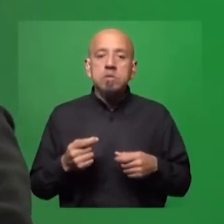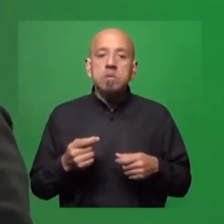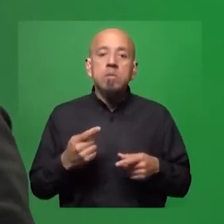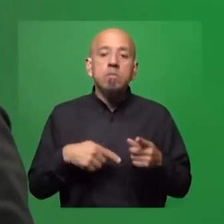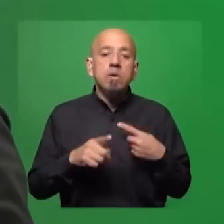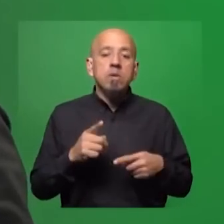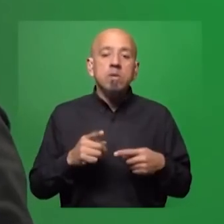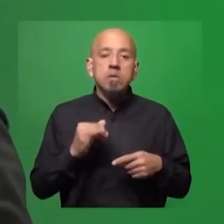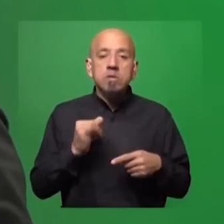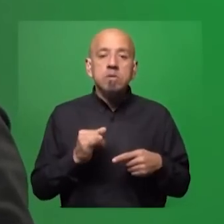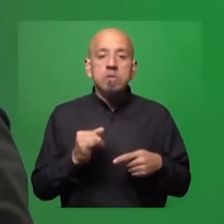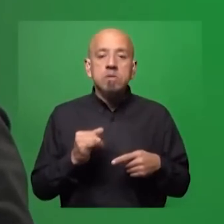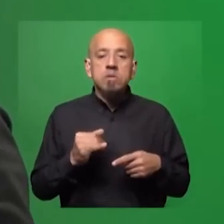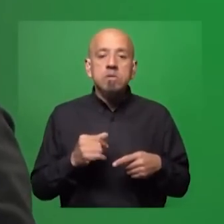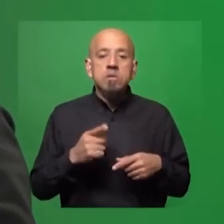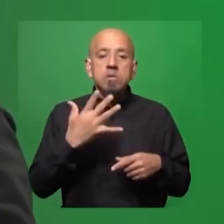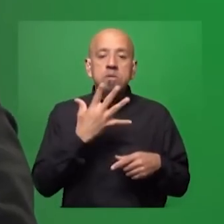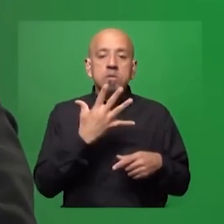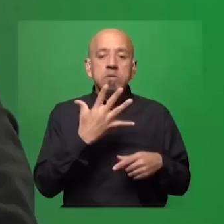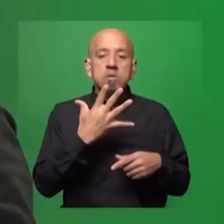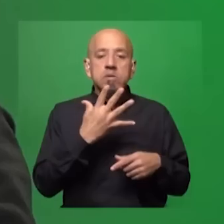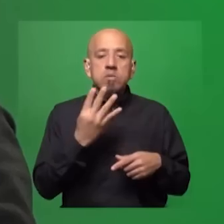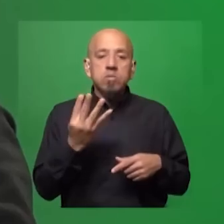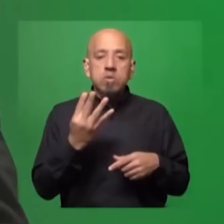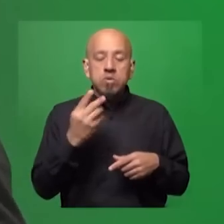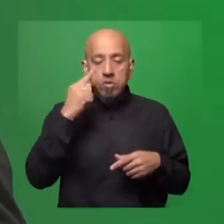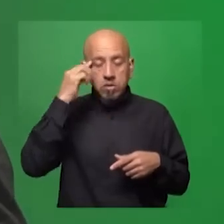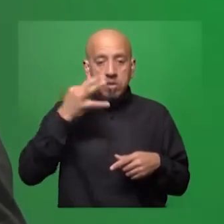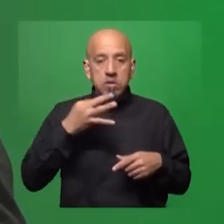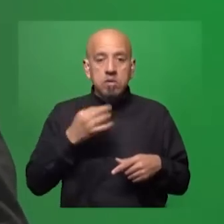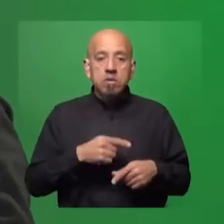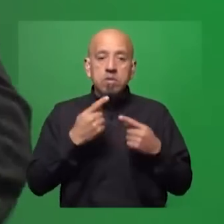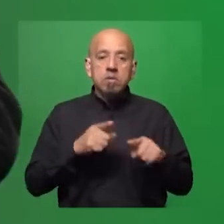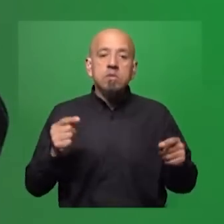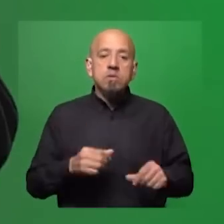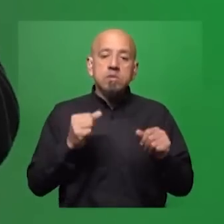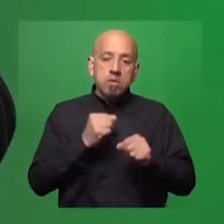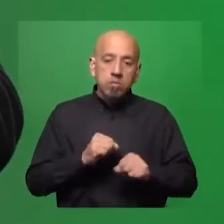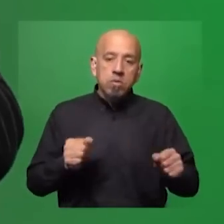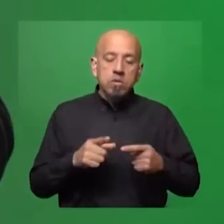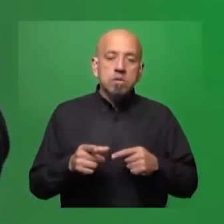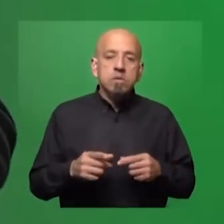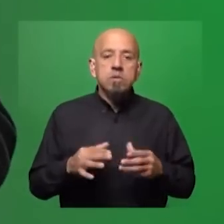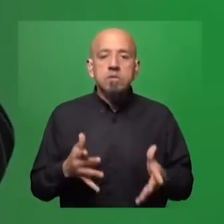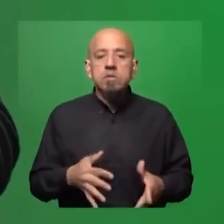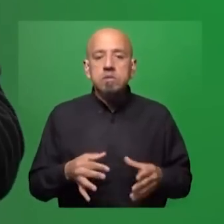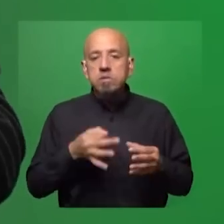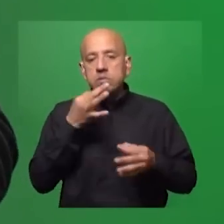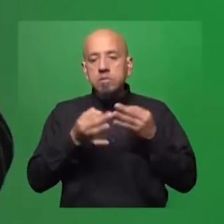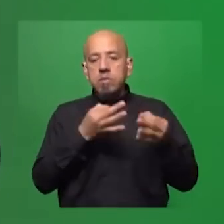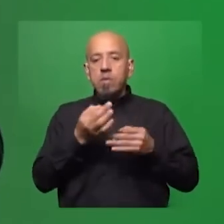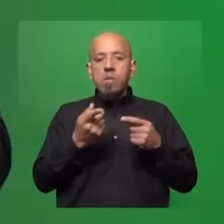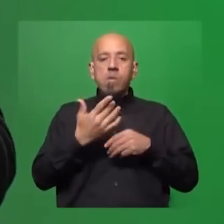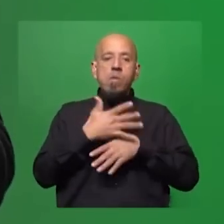Pero, ¿saben lo que es valioso? Que son 54 realidades distintas. O sea, se puede. Vieron que se usa mucho eso de explicar, no podemos